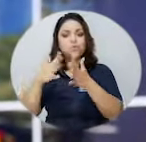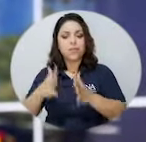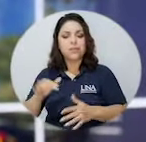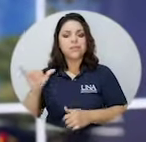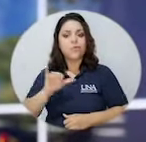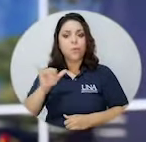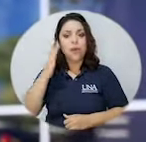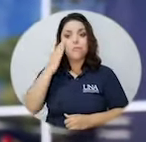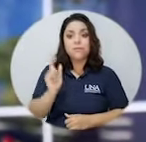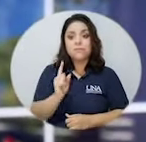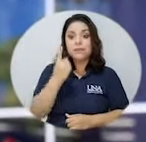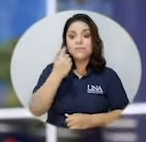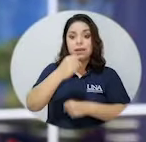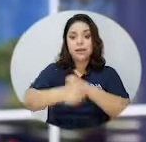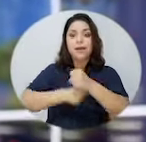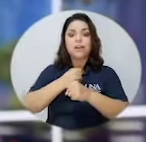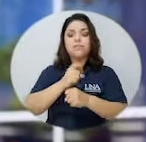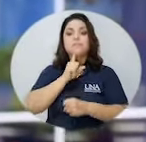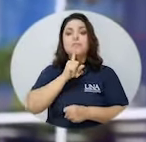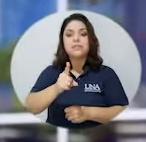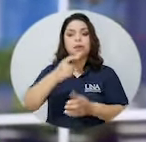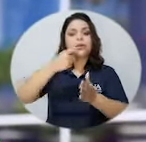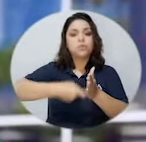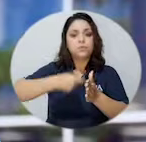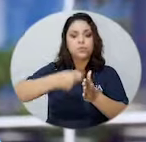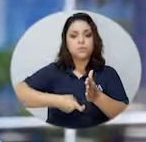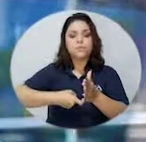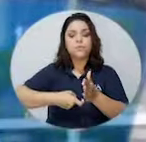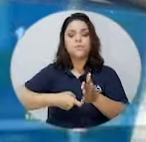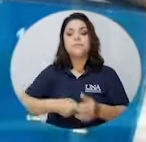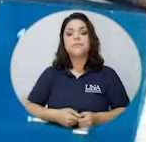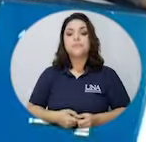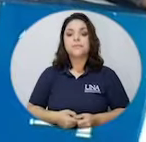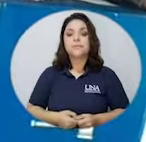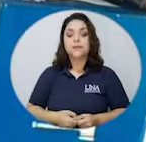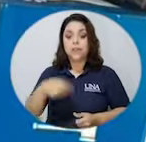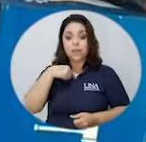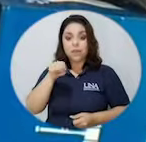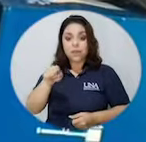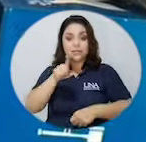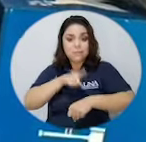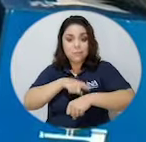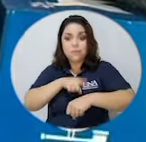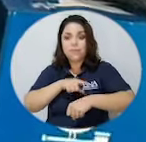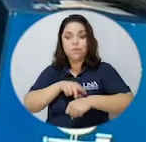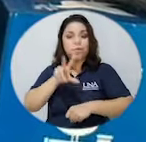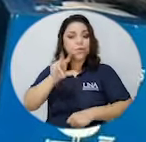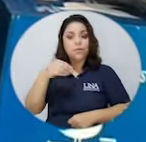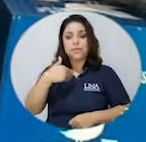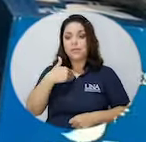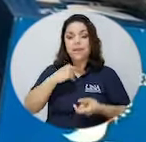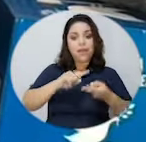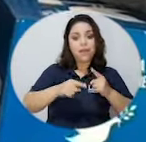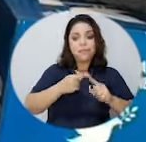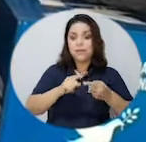estudiantes, quizás el primer año creo que para todos es muy duro, y el hecho de que yo en ese momento no contaba con